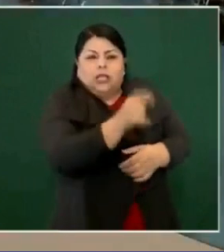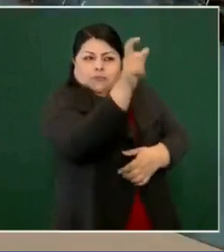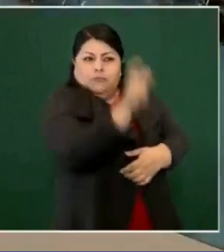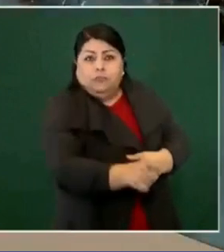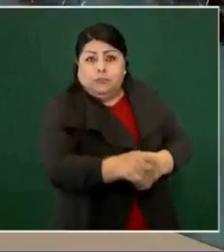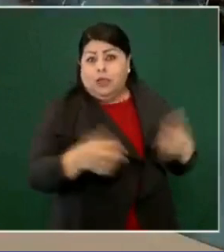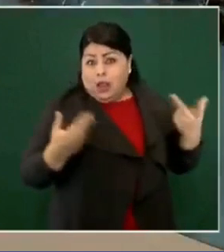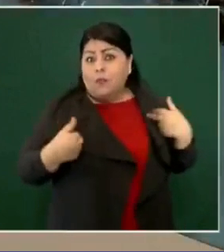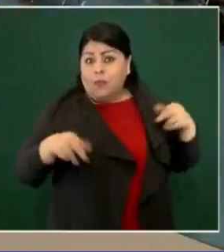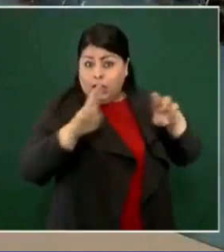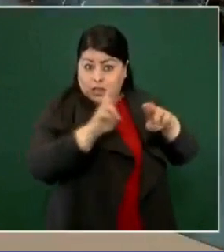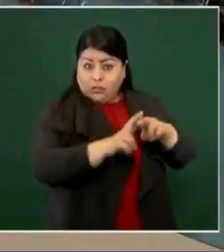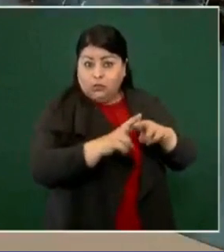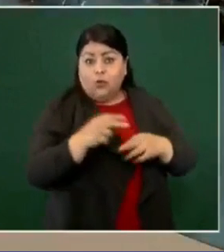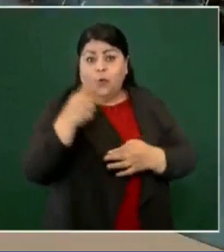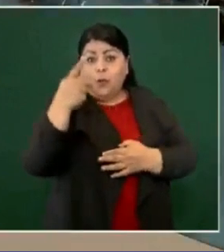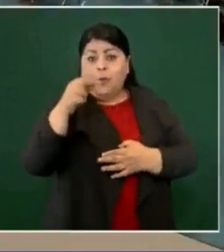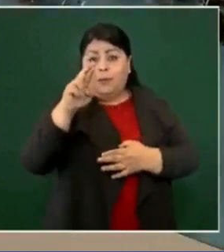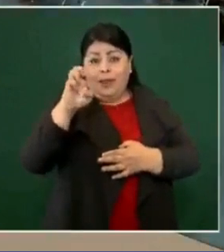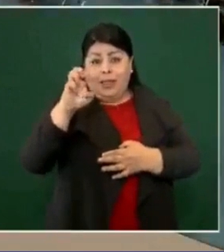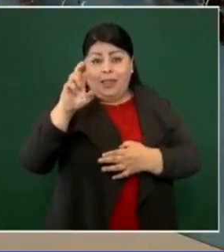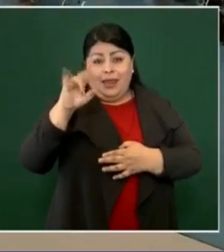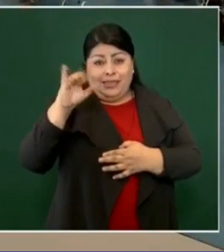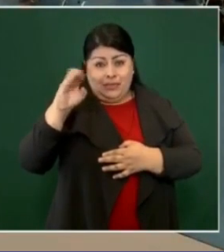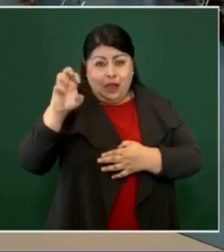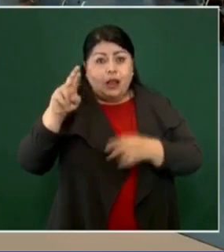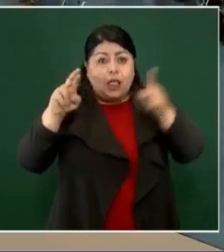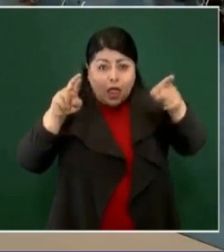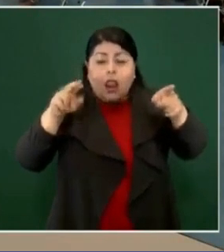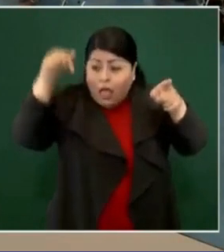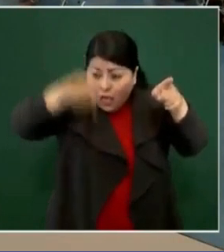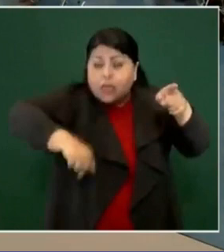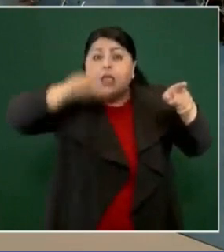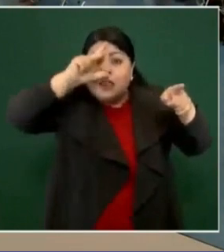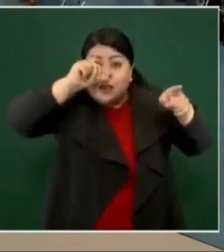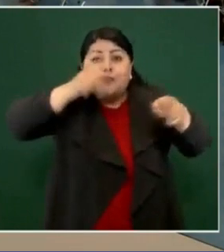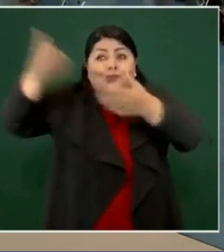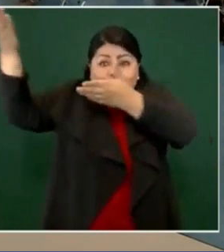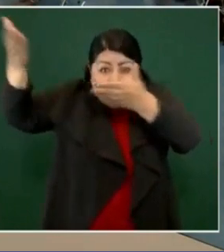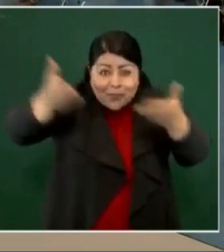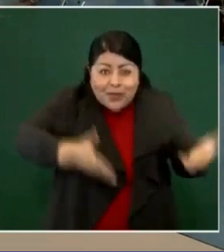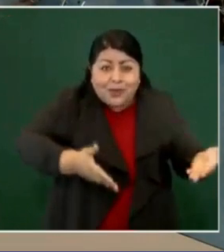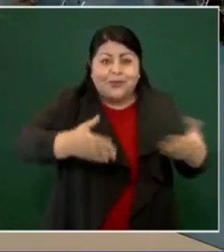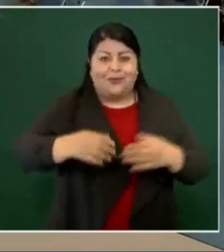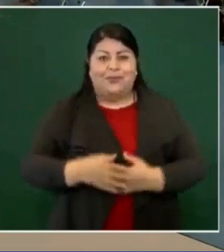el maestro Pellicer estuvo aquí, en Hermosillo, aquí